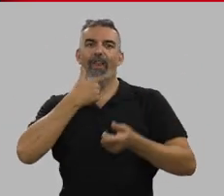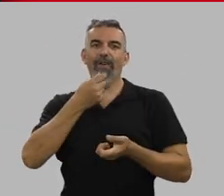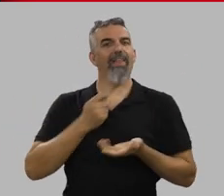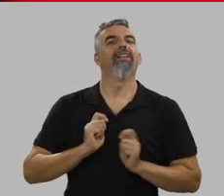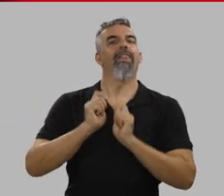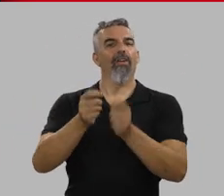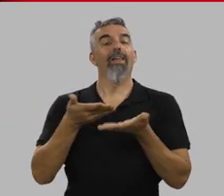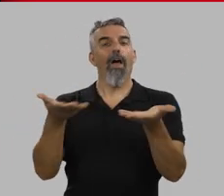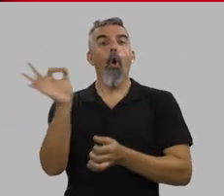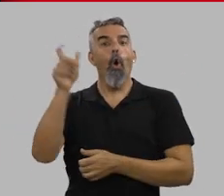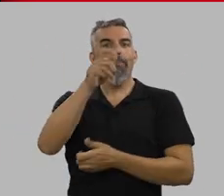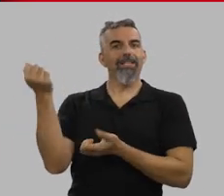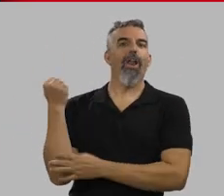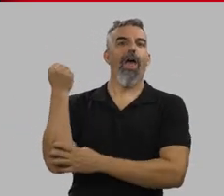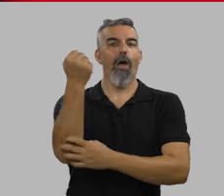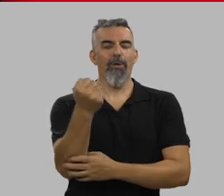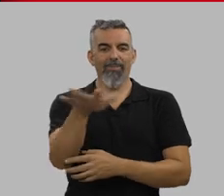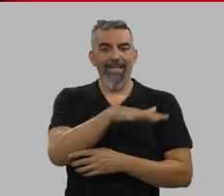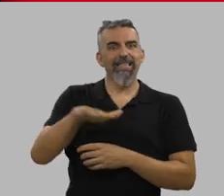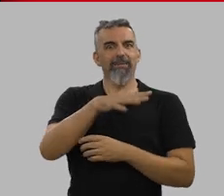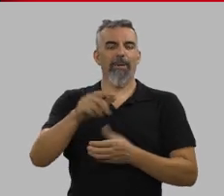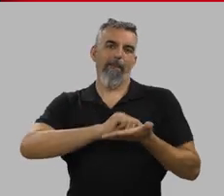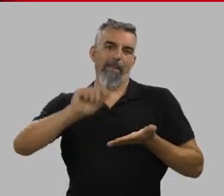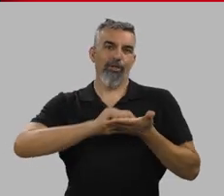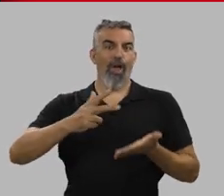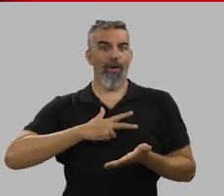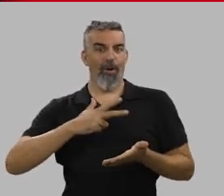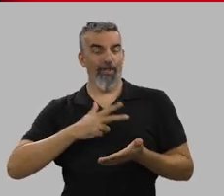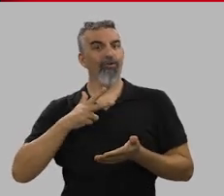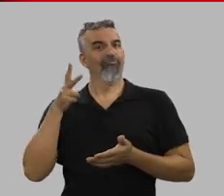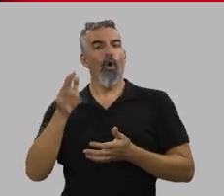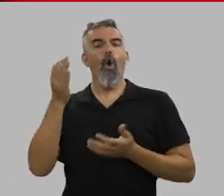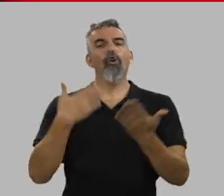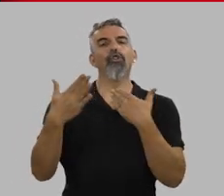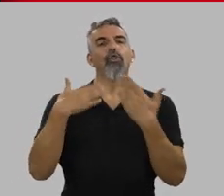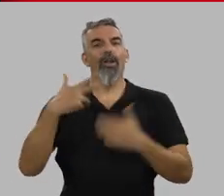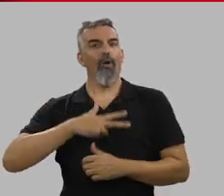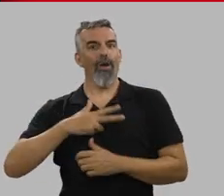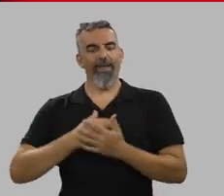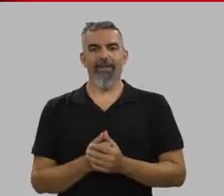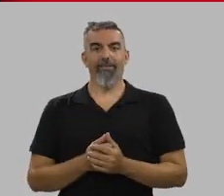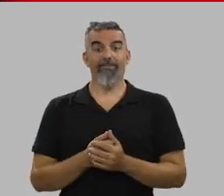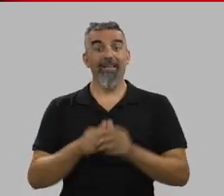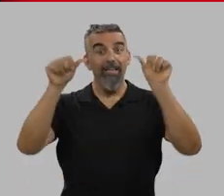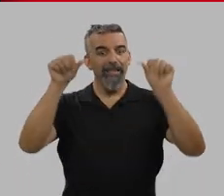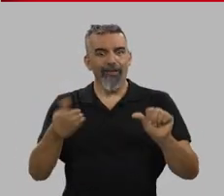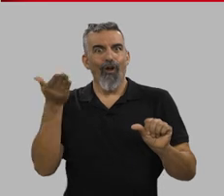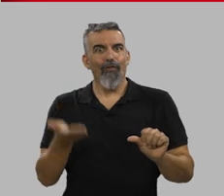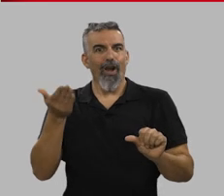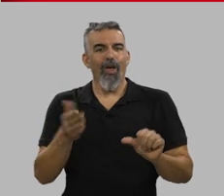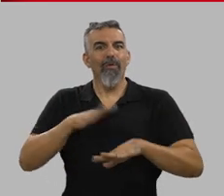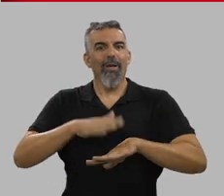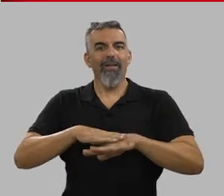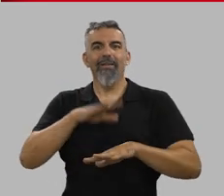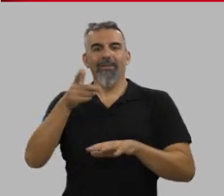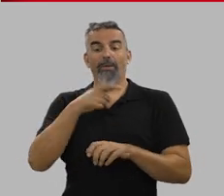judiciales o como personal de apoyo en las tareas de un despacho de abogados o consultoría jurídica. El valor de este título